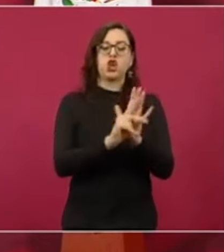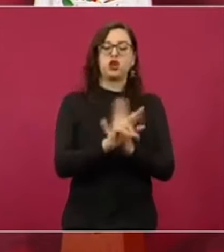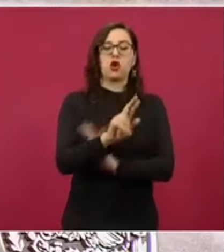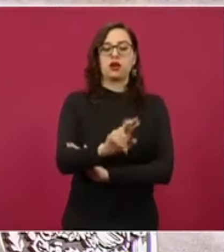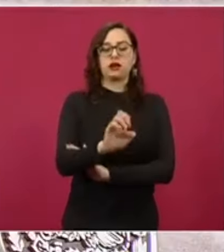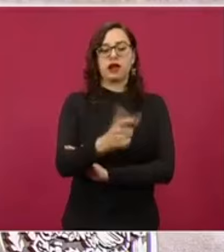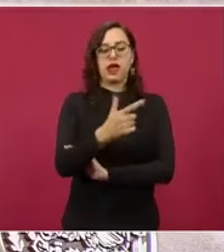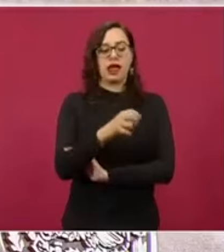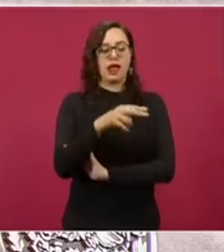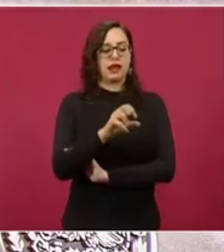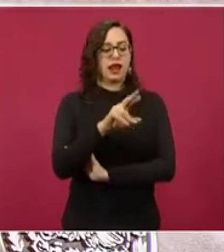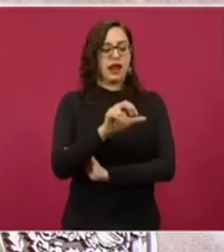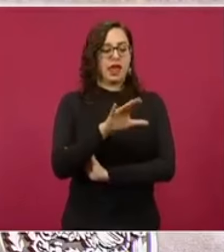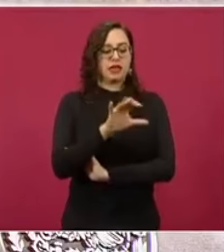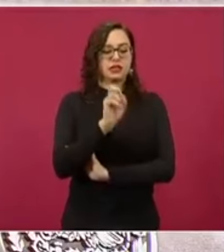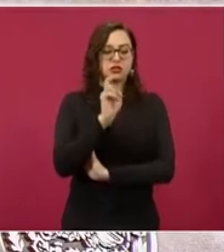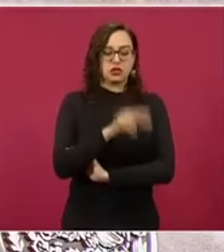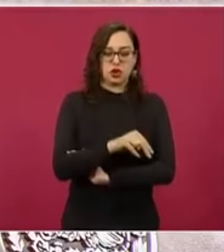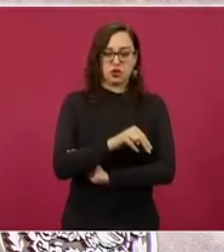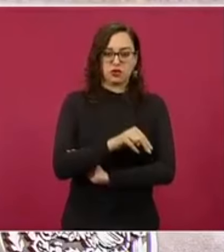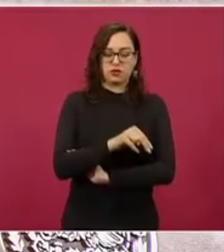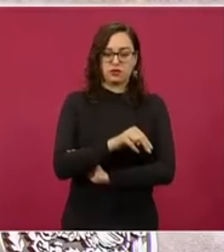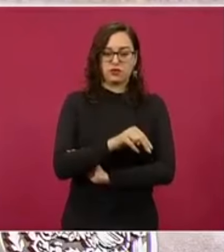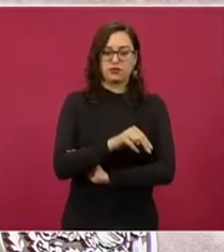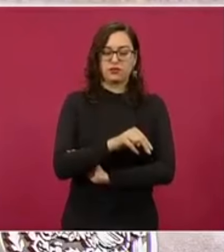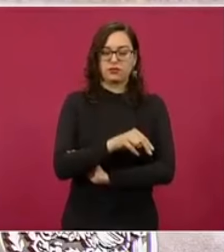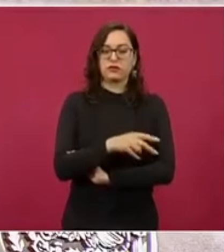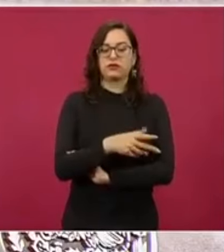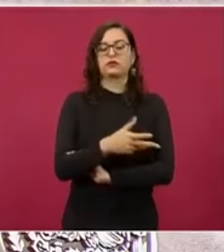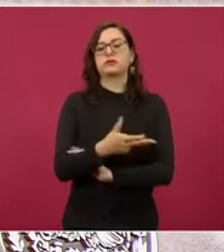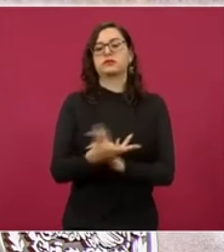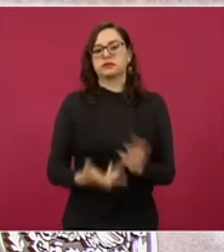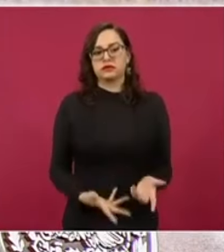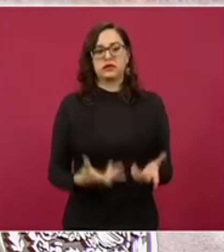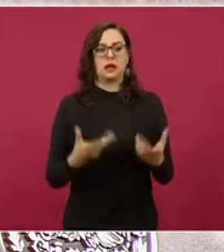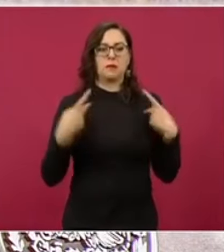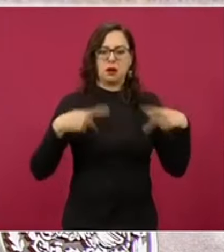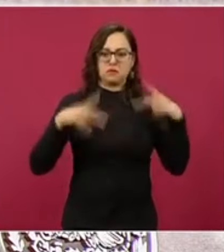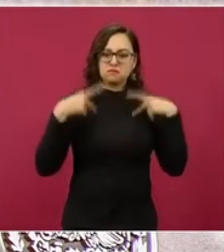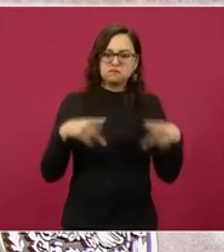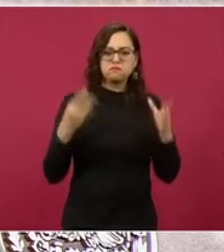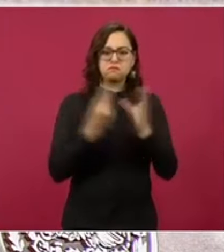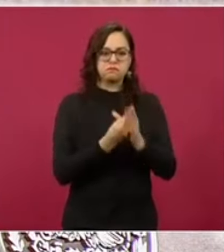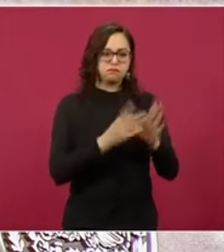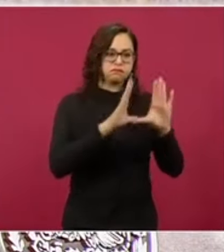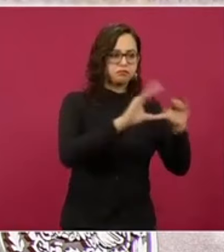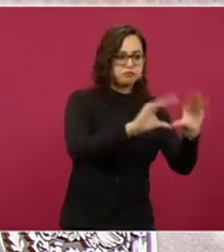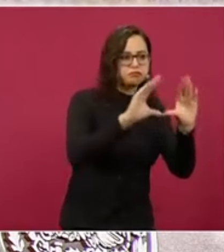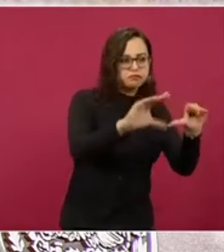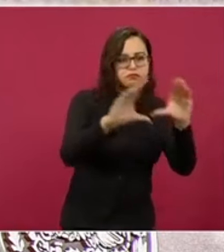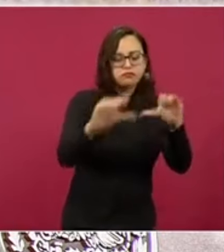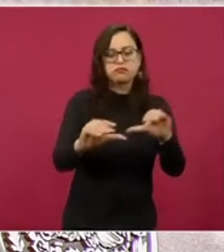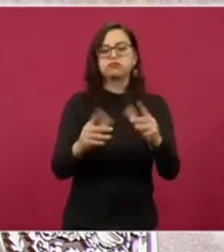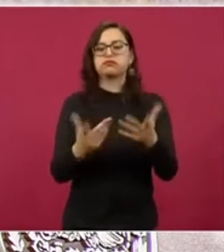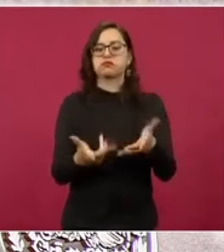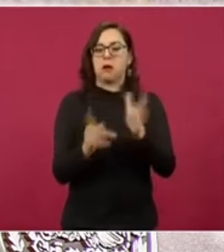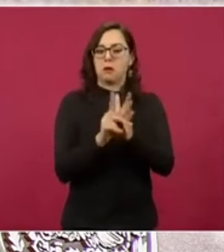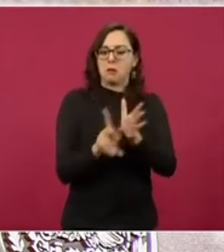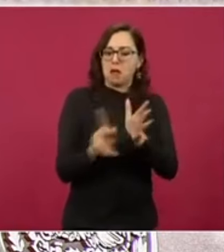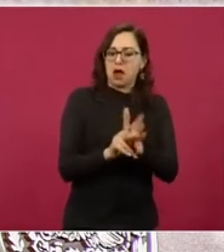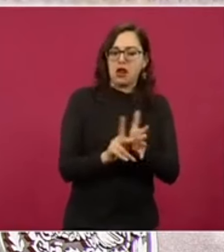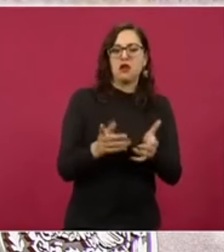formaron cuadros, enviaban el periódico a las